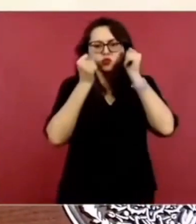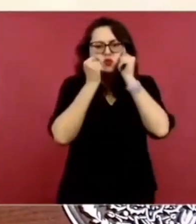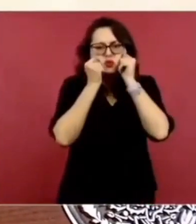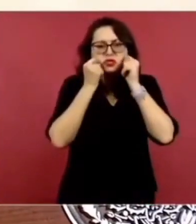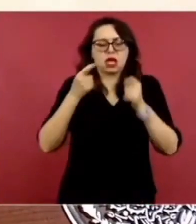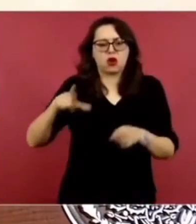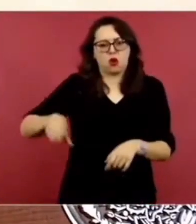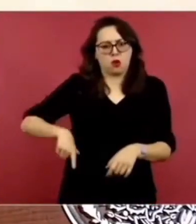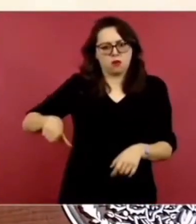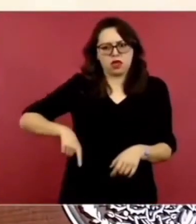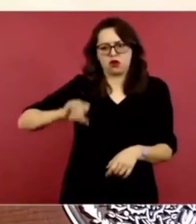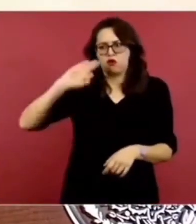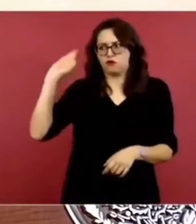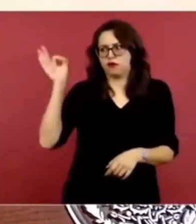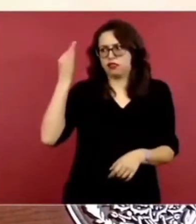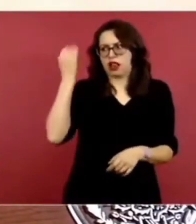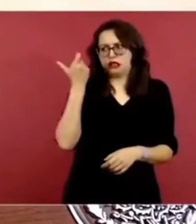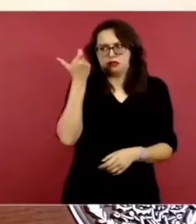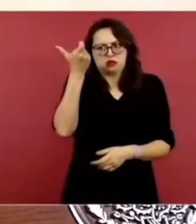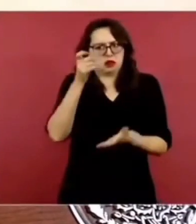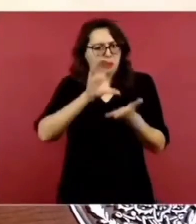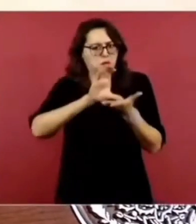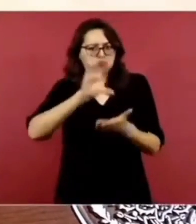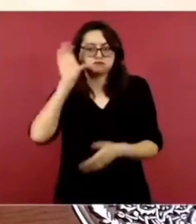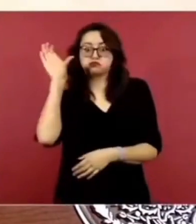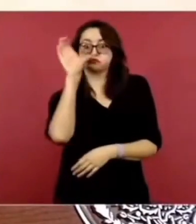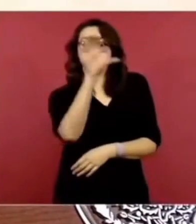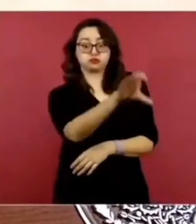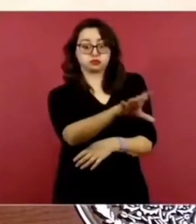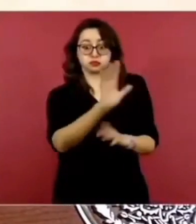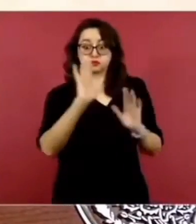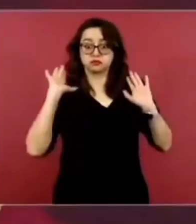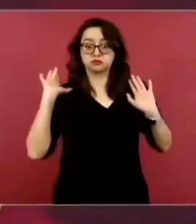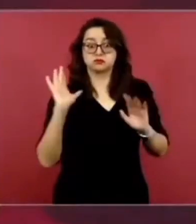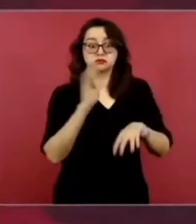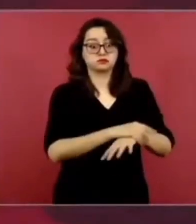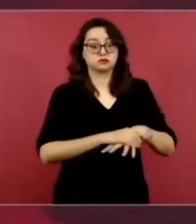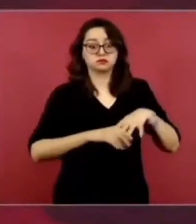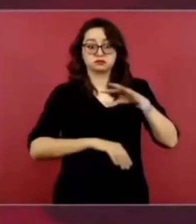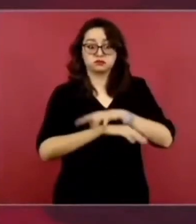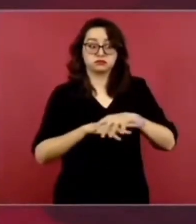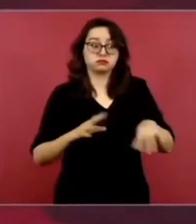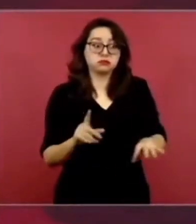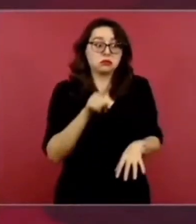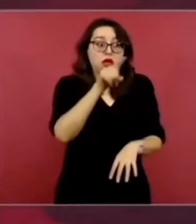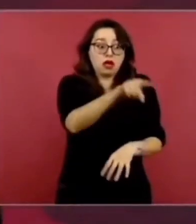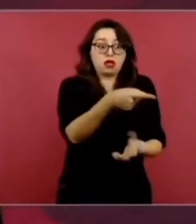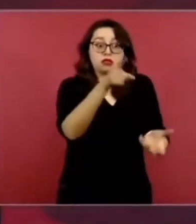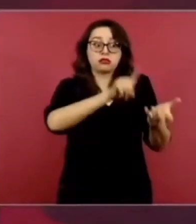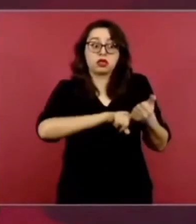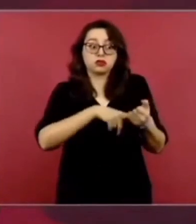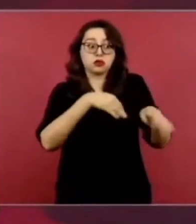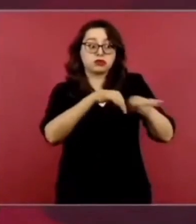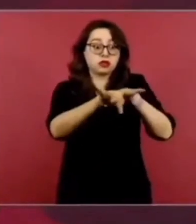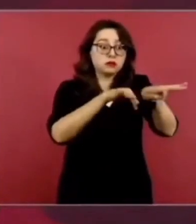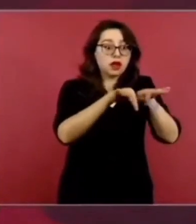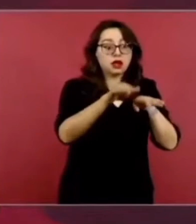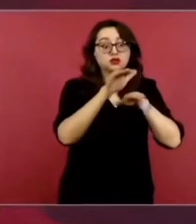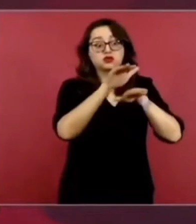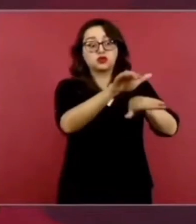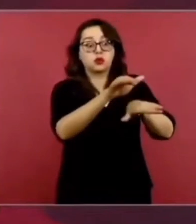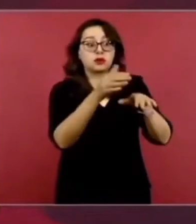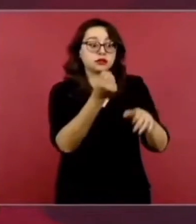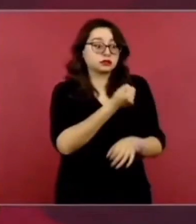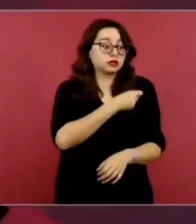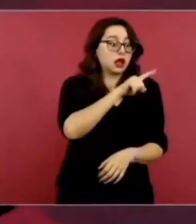lo que por derecho les corresponde para la atención médica. O sea, no quiere decir